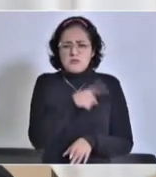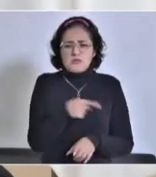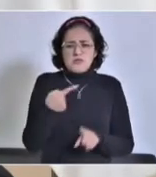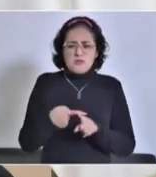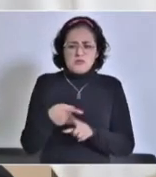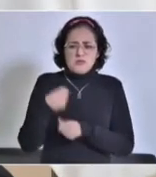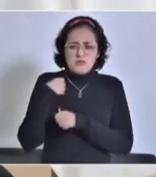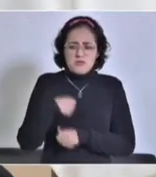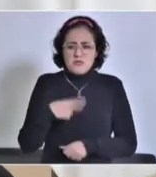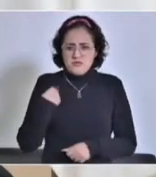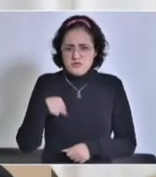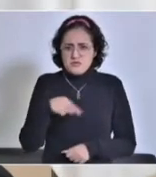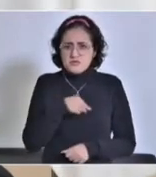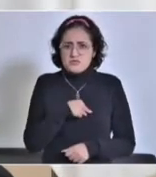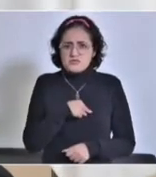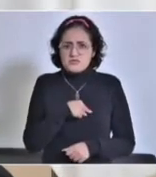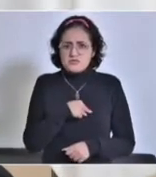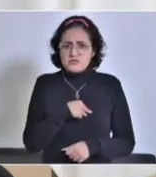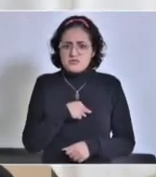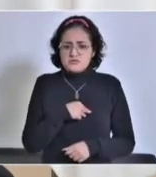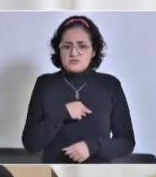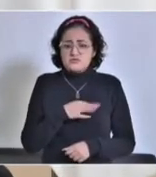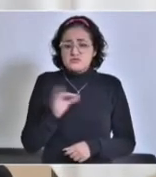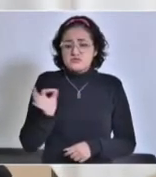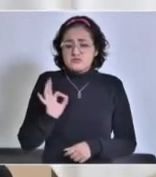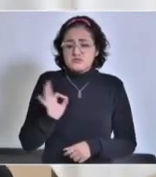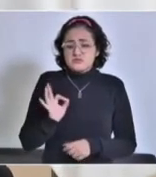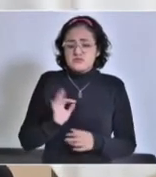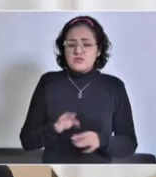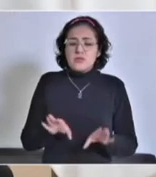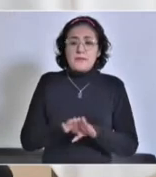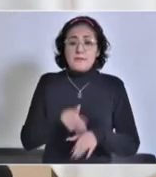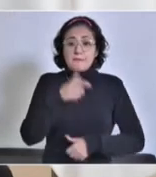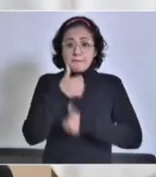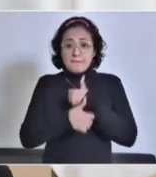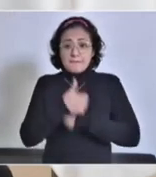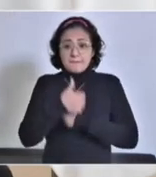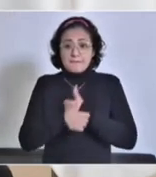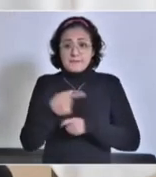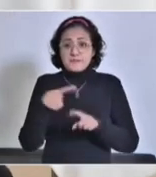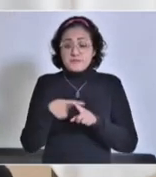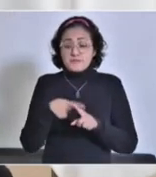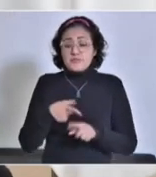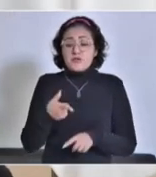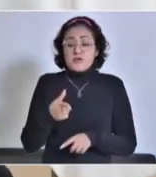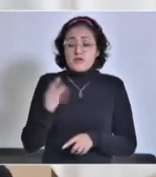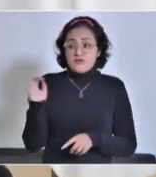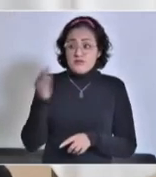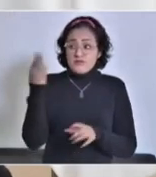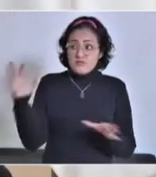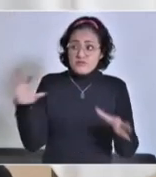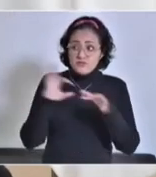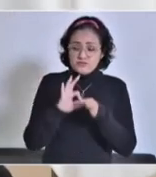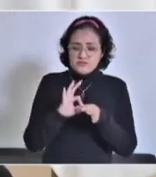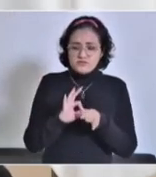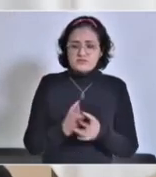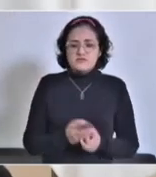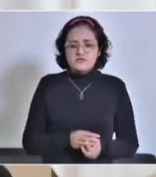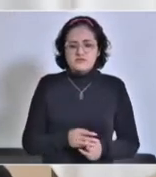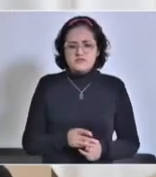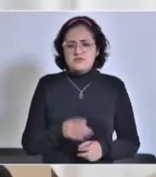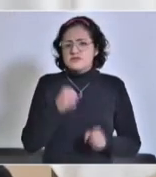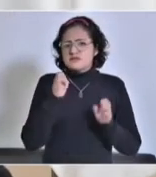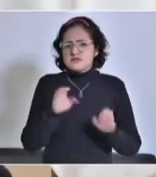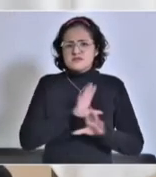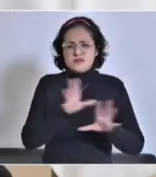autoridad, inclusive haciendo participar a la autoridad federal, pues hasta decomisado